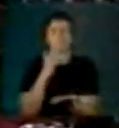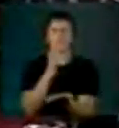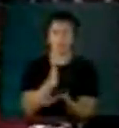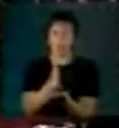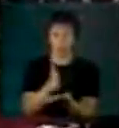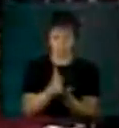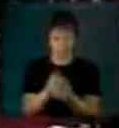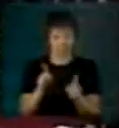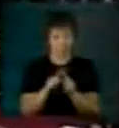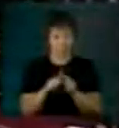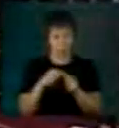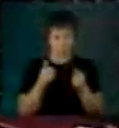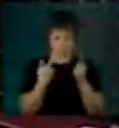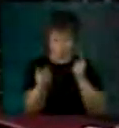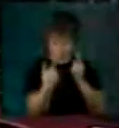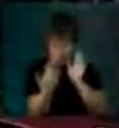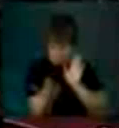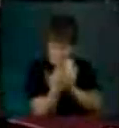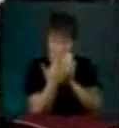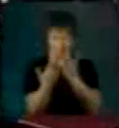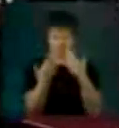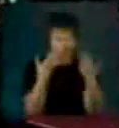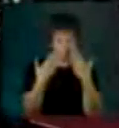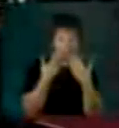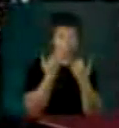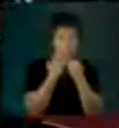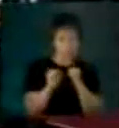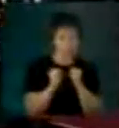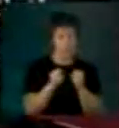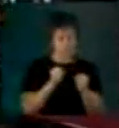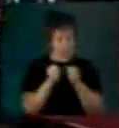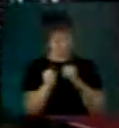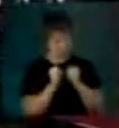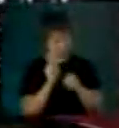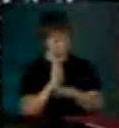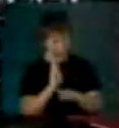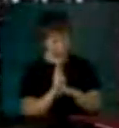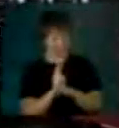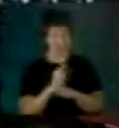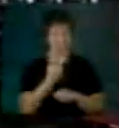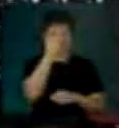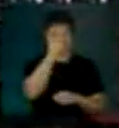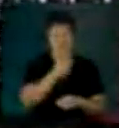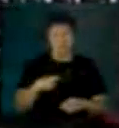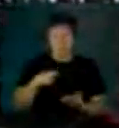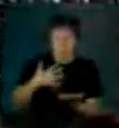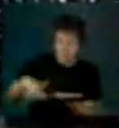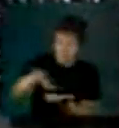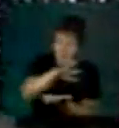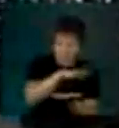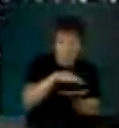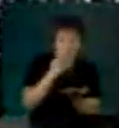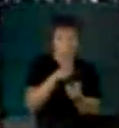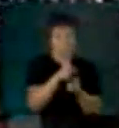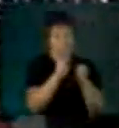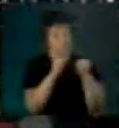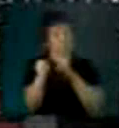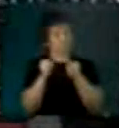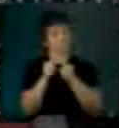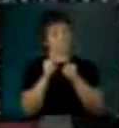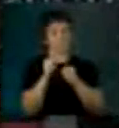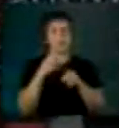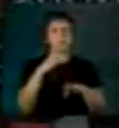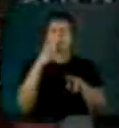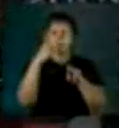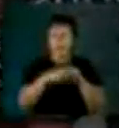de la confrontación controlada a ciertos modos societarios de largo